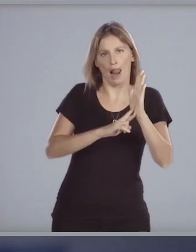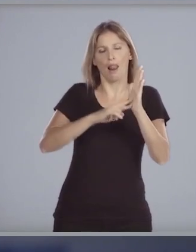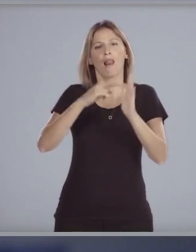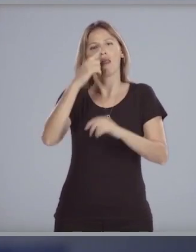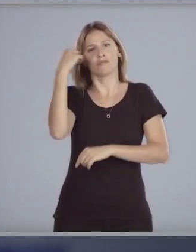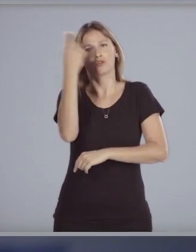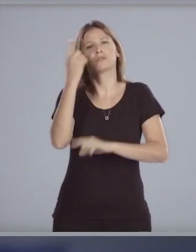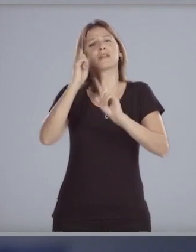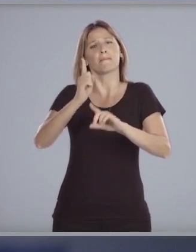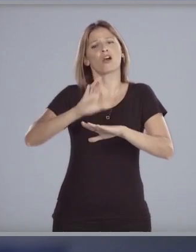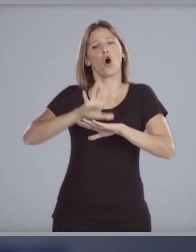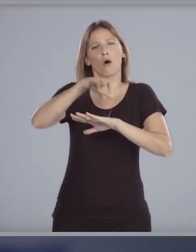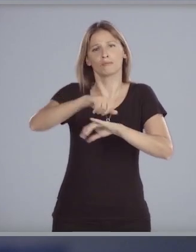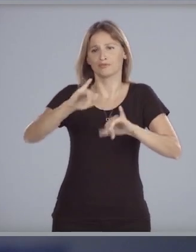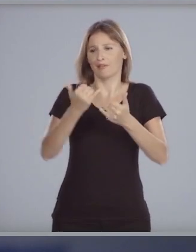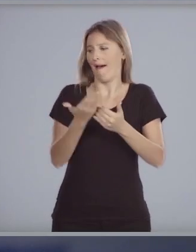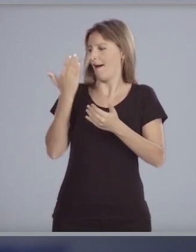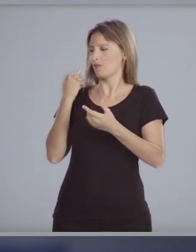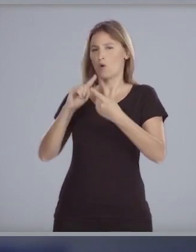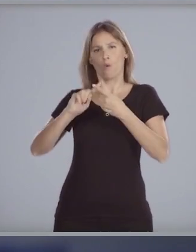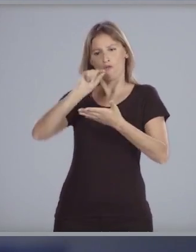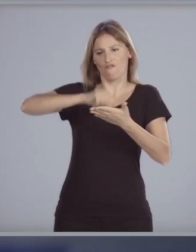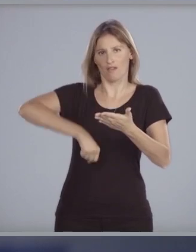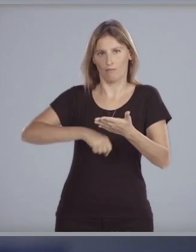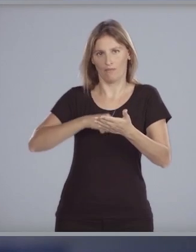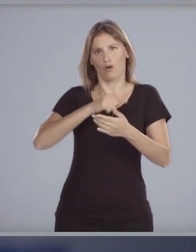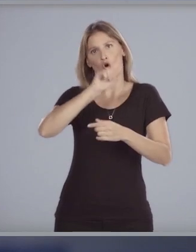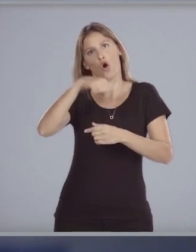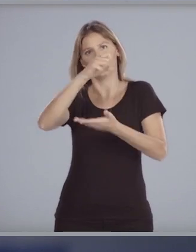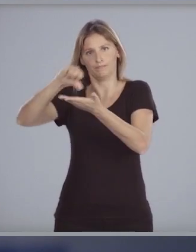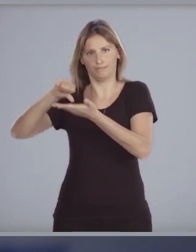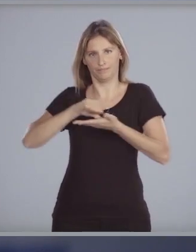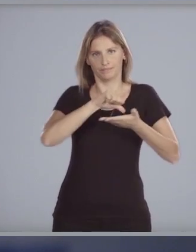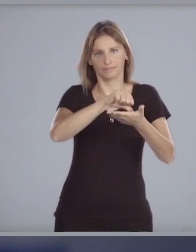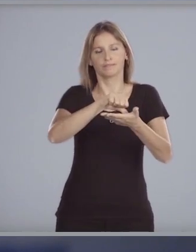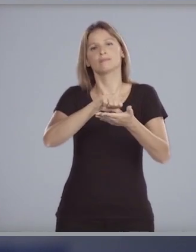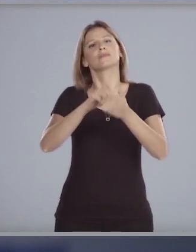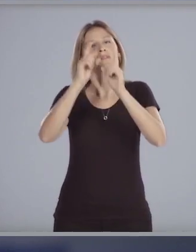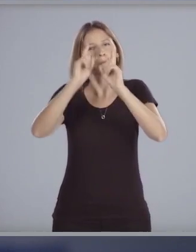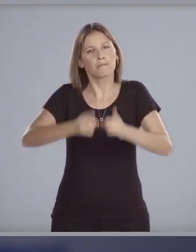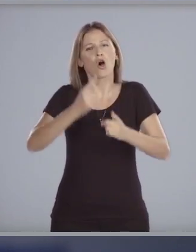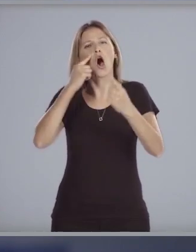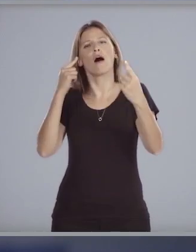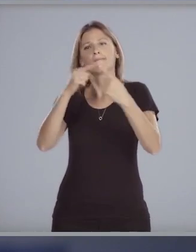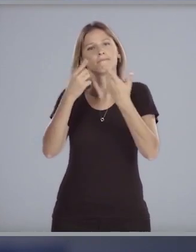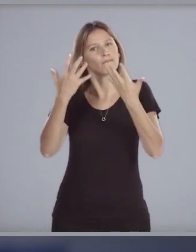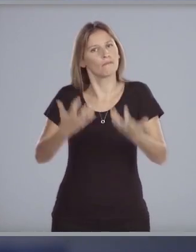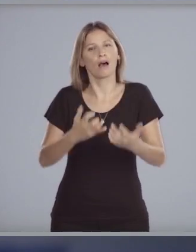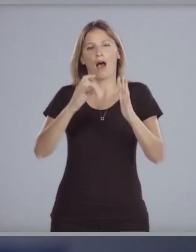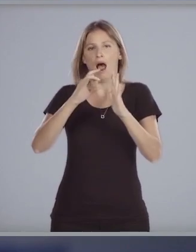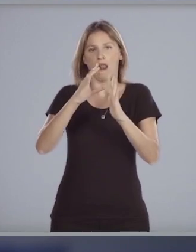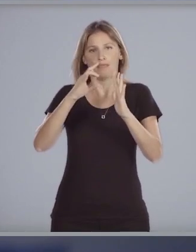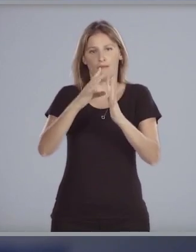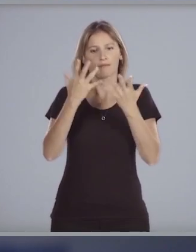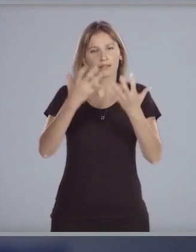compromisos internacionales asumidos por el país apostaremos por la calidad